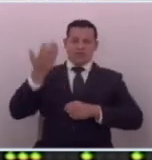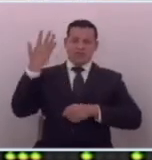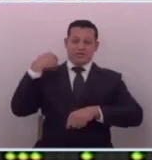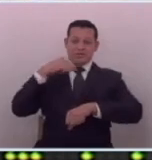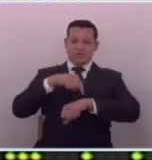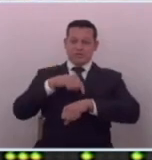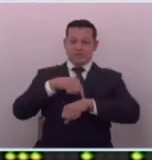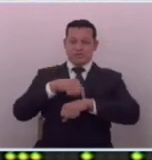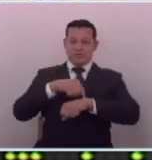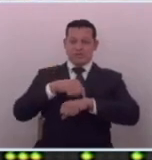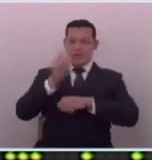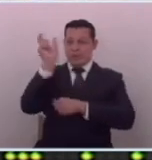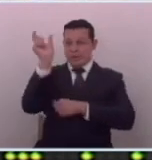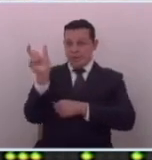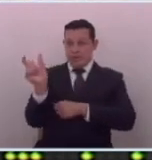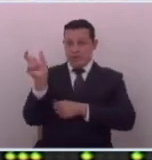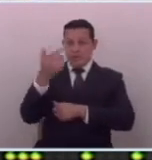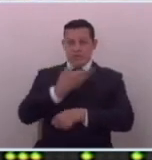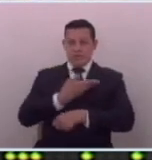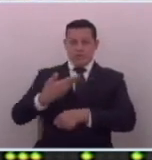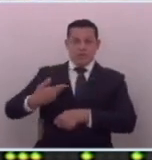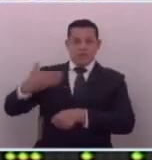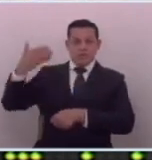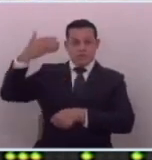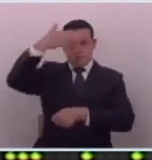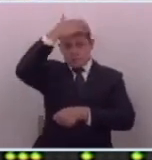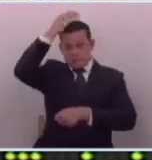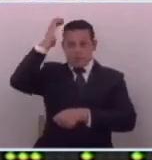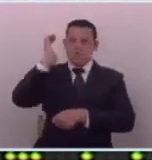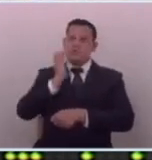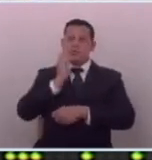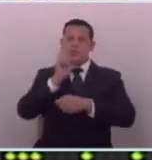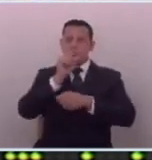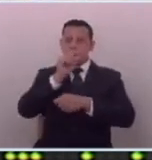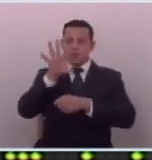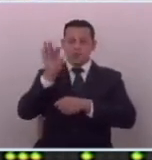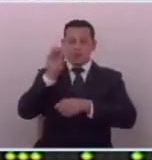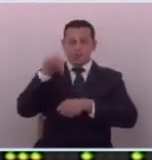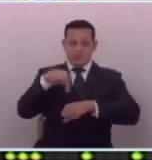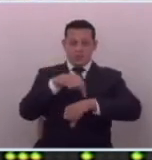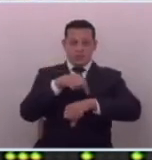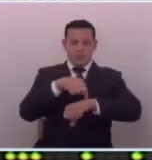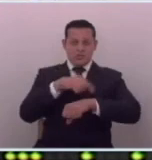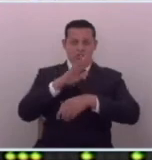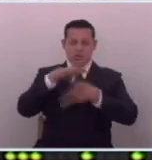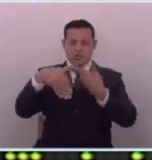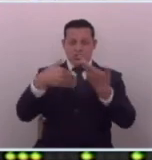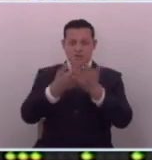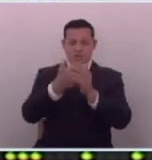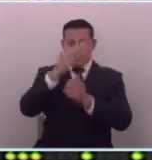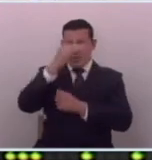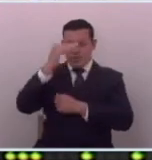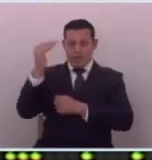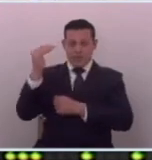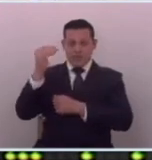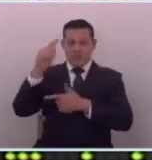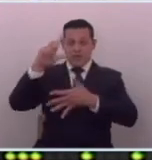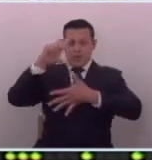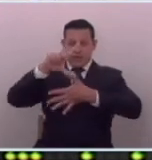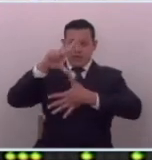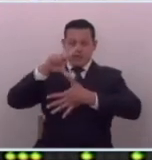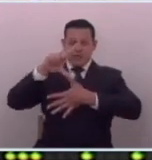en las palabras de nuestro presidente Nayib Bukele que tuiteó hace poco en todos los países de